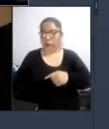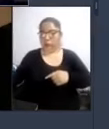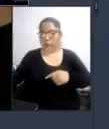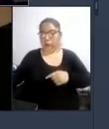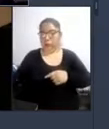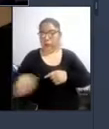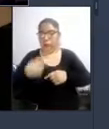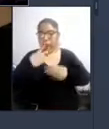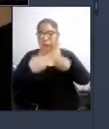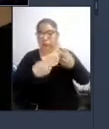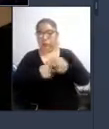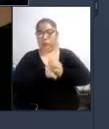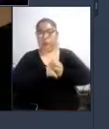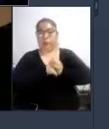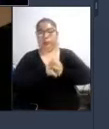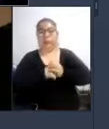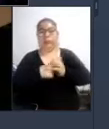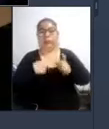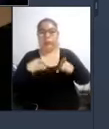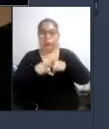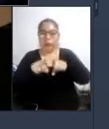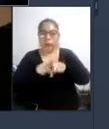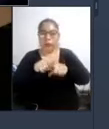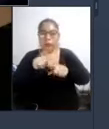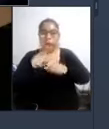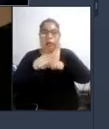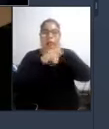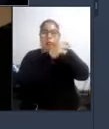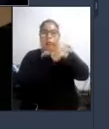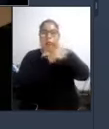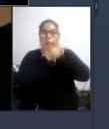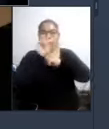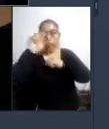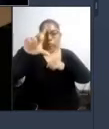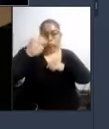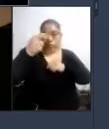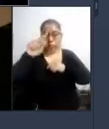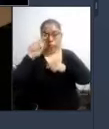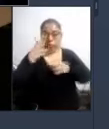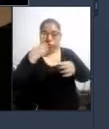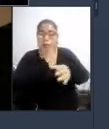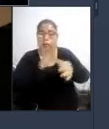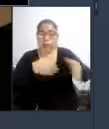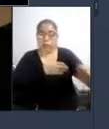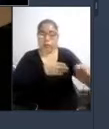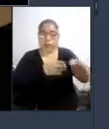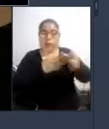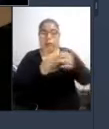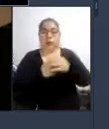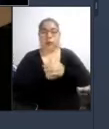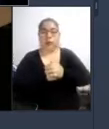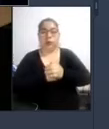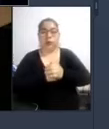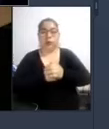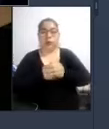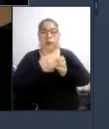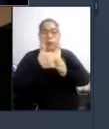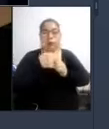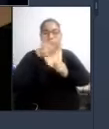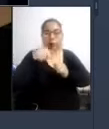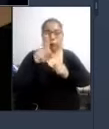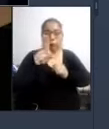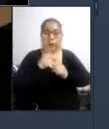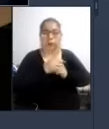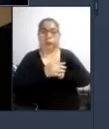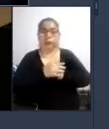también a una red latinoamericana de accesibilidad que se llama la red aún que es una cosa que nosotros